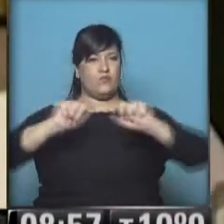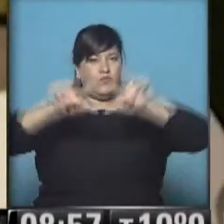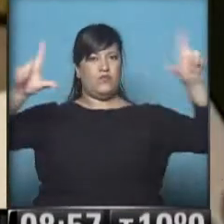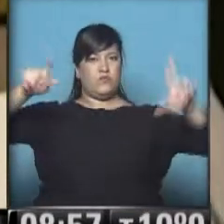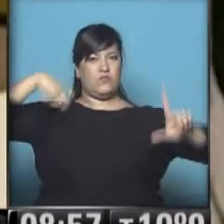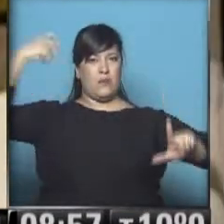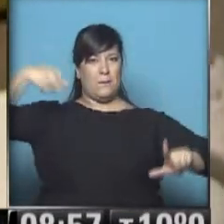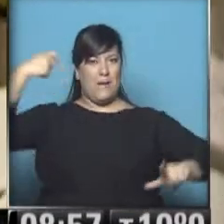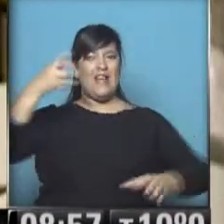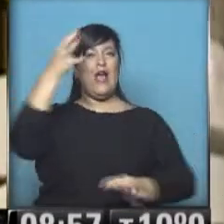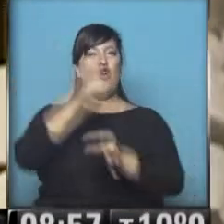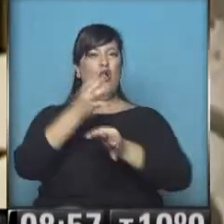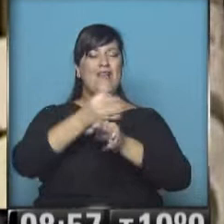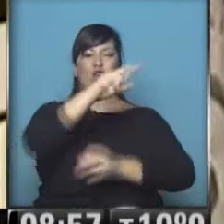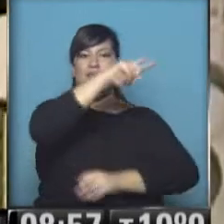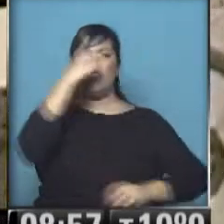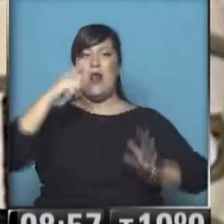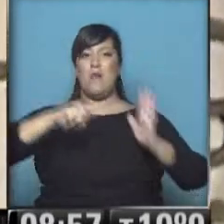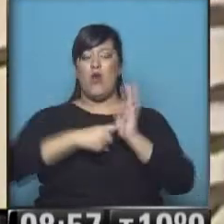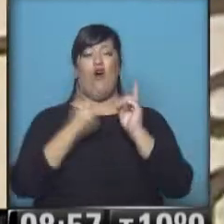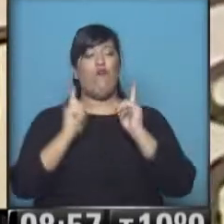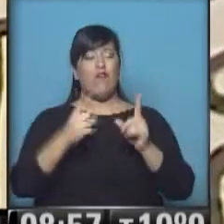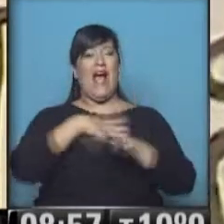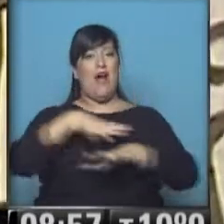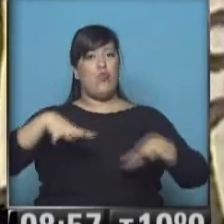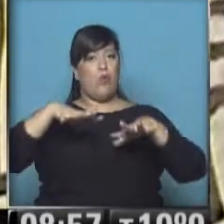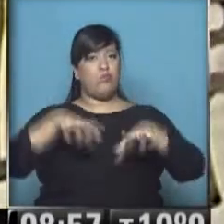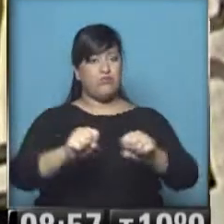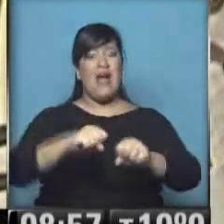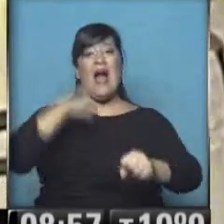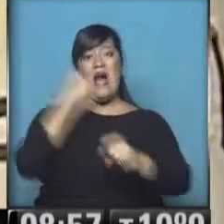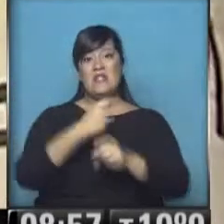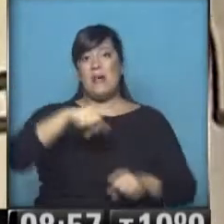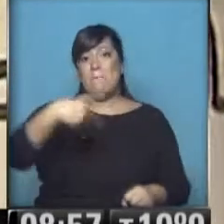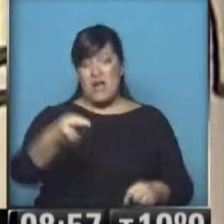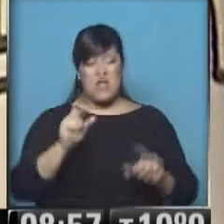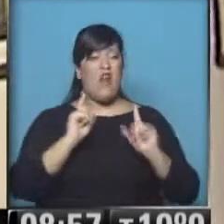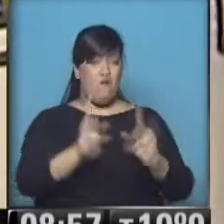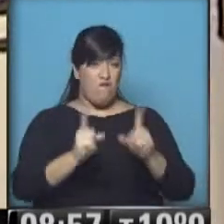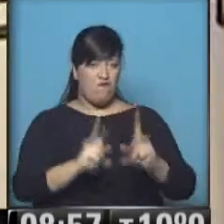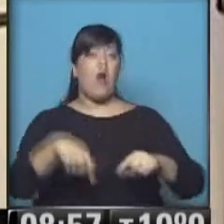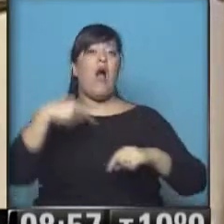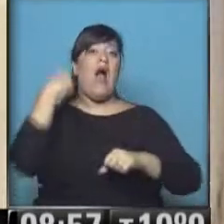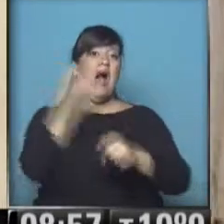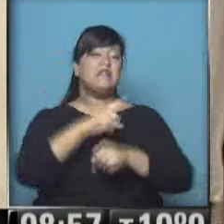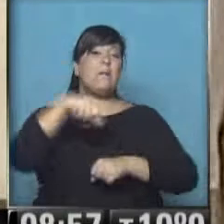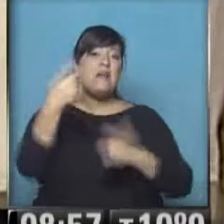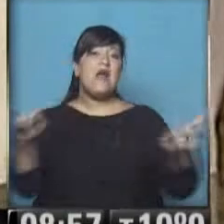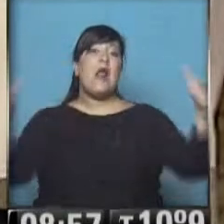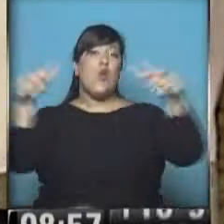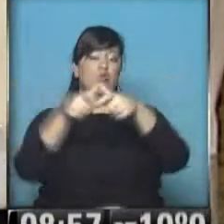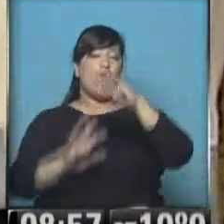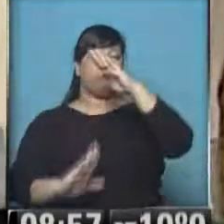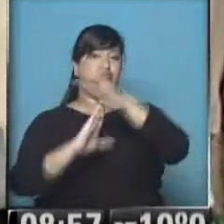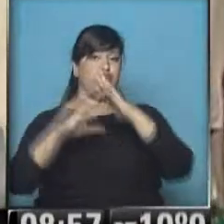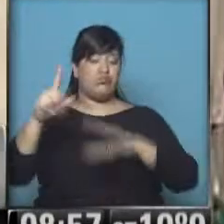Lourdes, el Colegio Nacional Buenos Aires sigue tomado hasta la jornada de mañana, por lo menos cuando se reúna el Consejo Superior, se